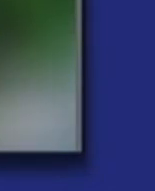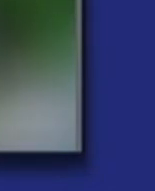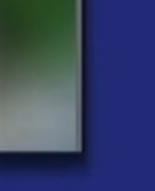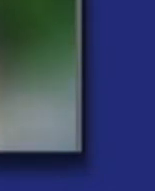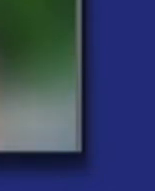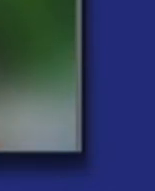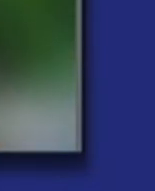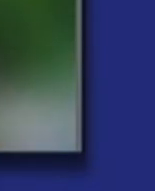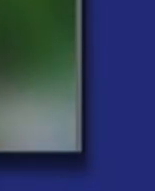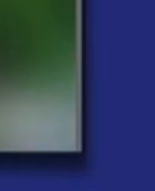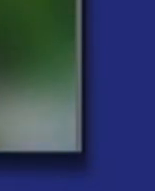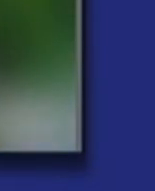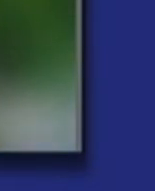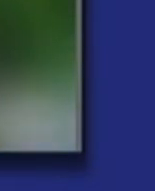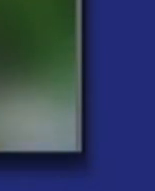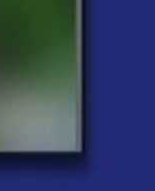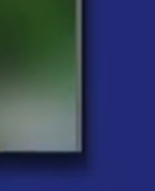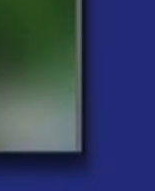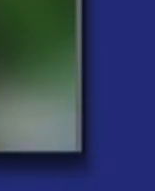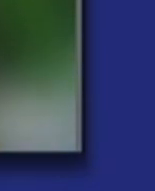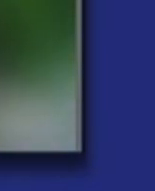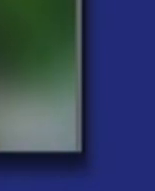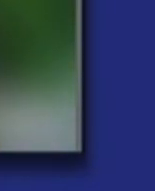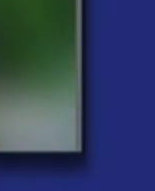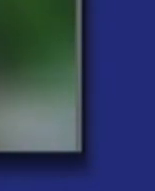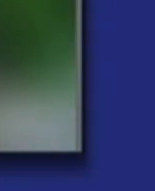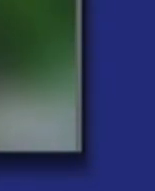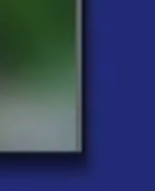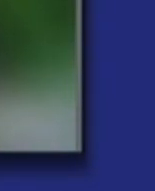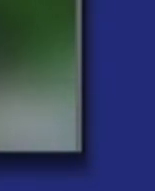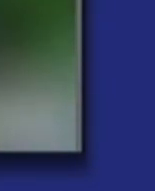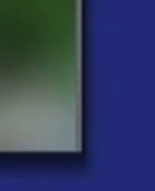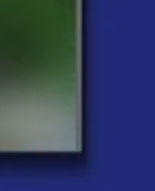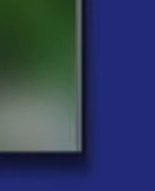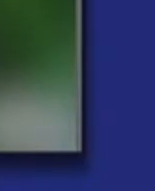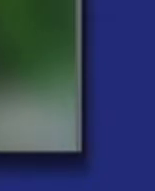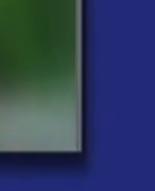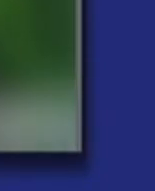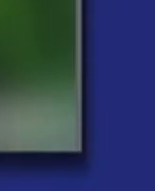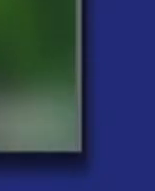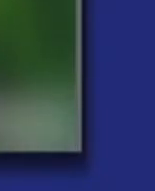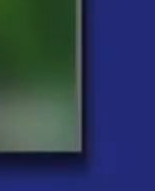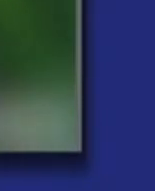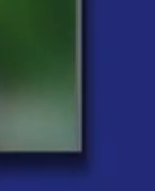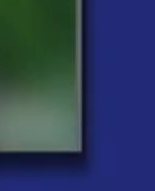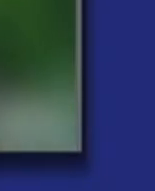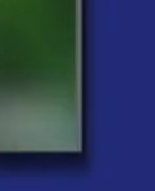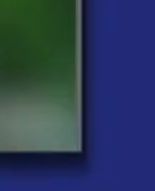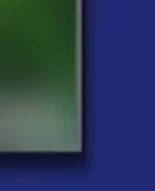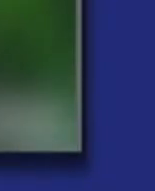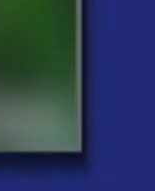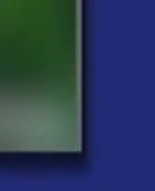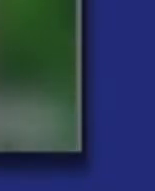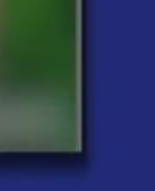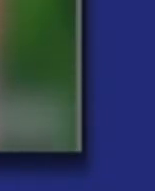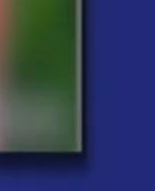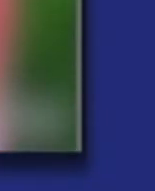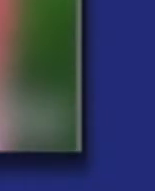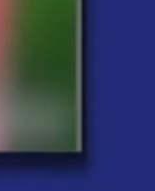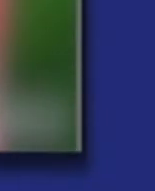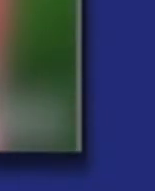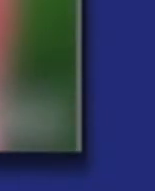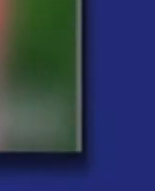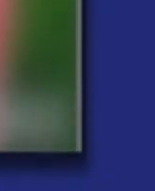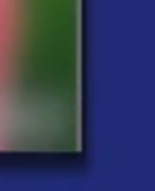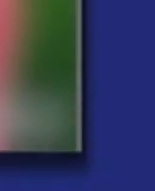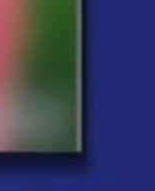La Cumbre la circunscribe al solo aliento del nombre, lo que le queda del hombre que quién sabe dónde vive, 5